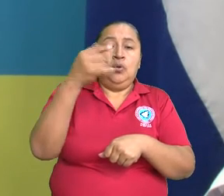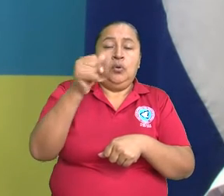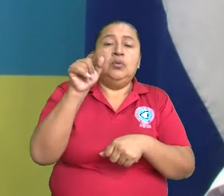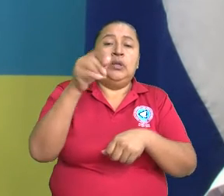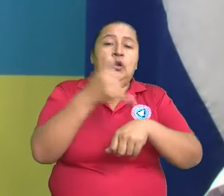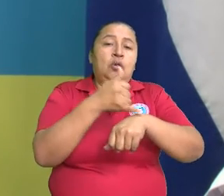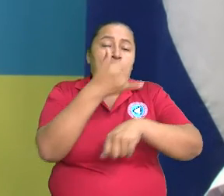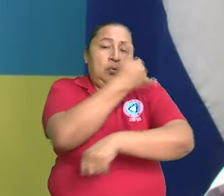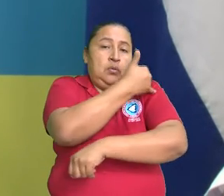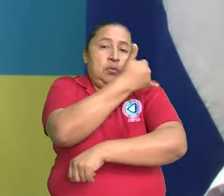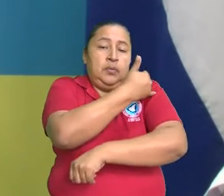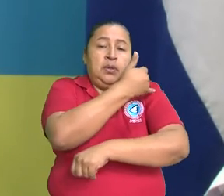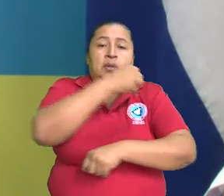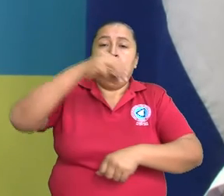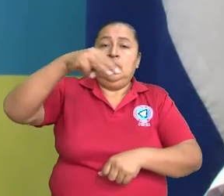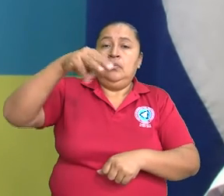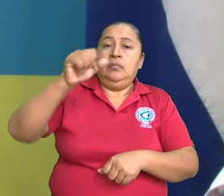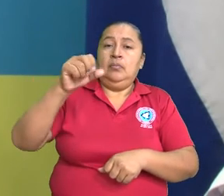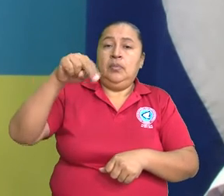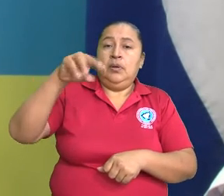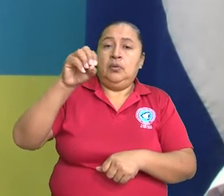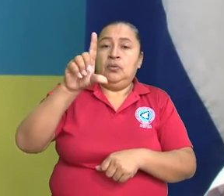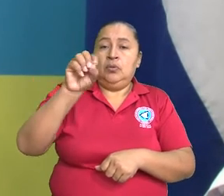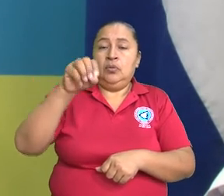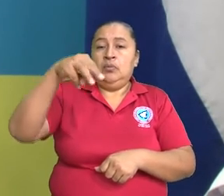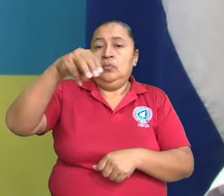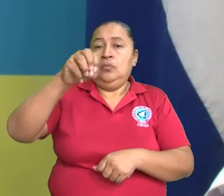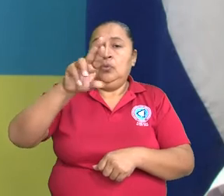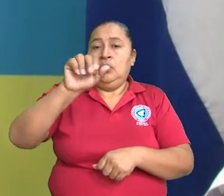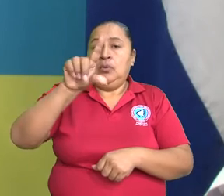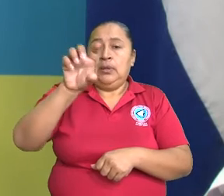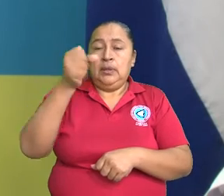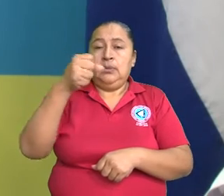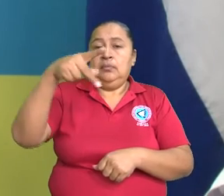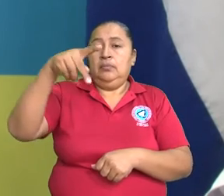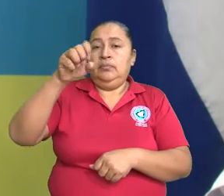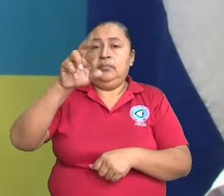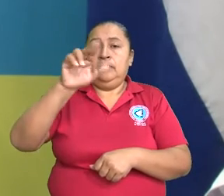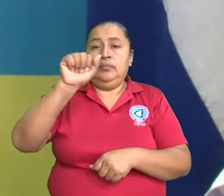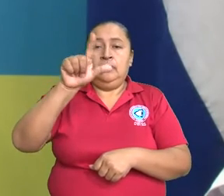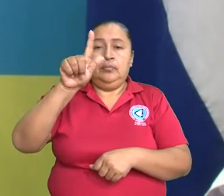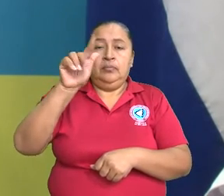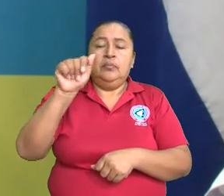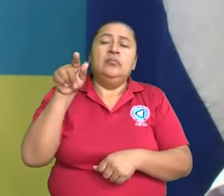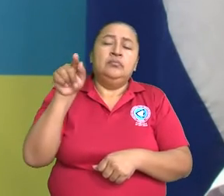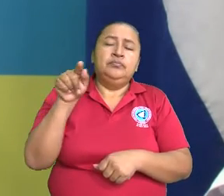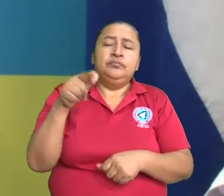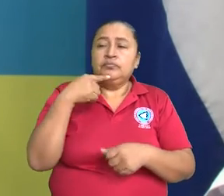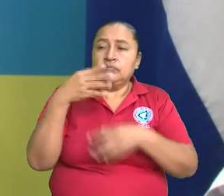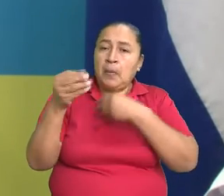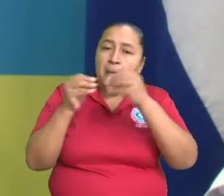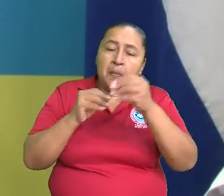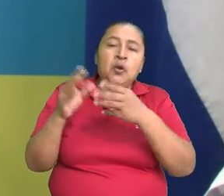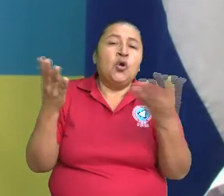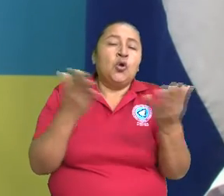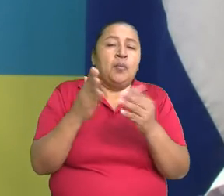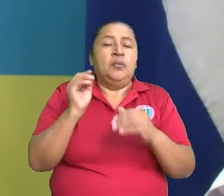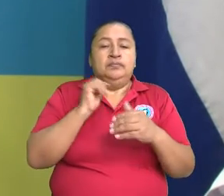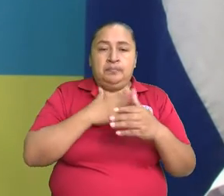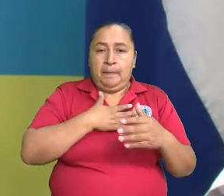Manolo Morales Peralta. Con él estamos conversando sobre cómo superar la parálisis